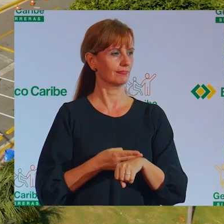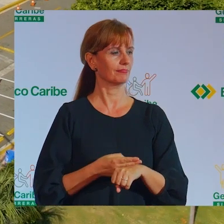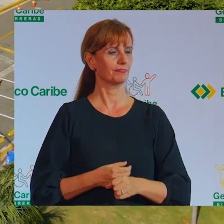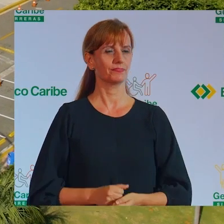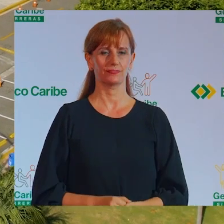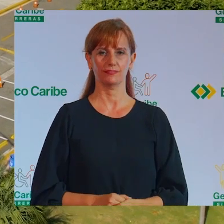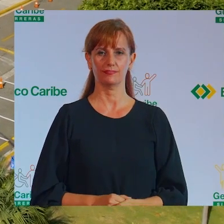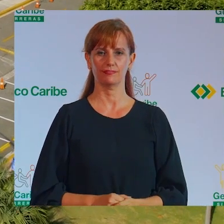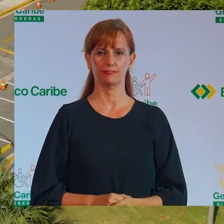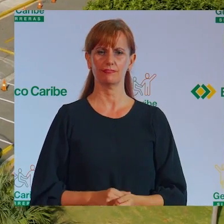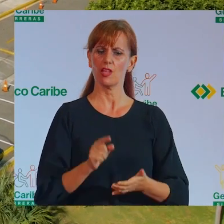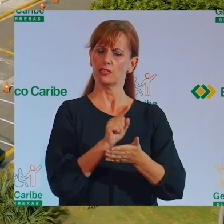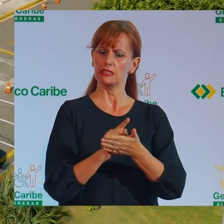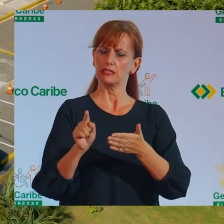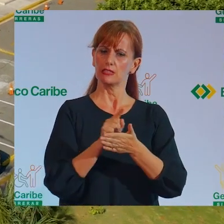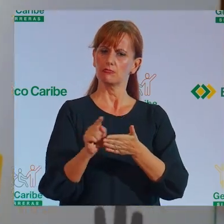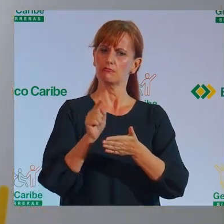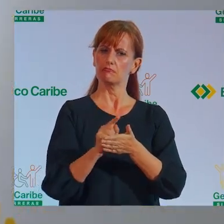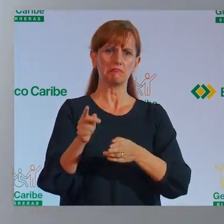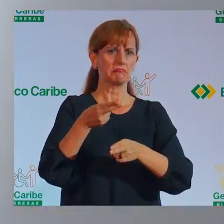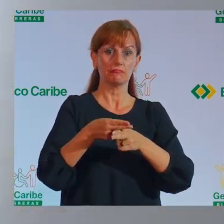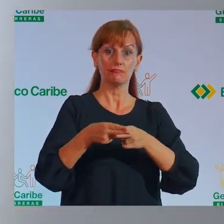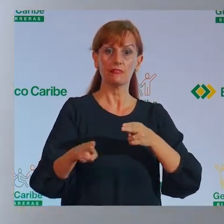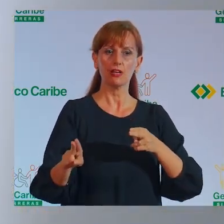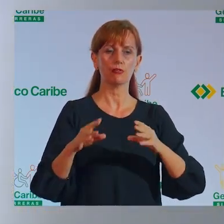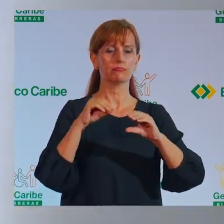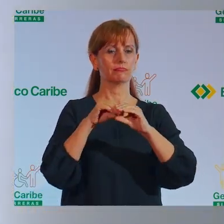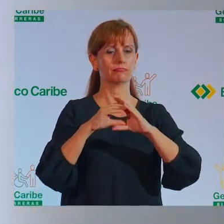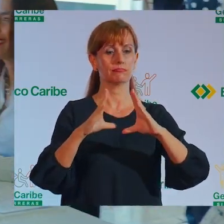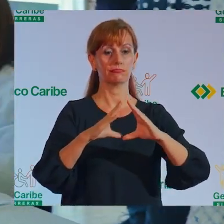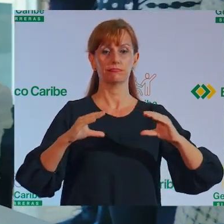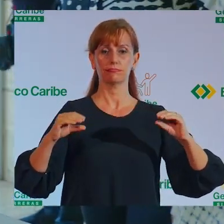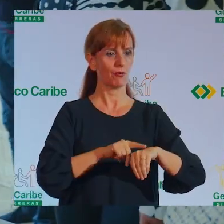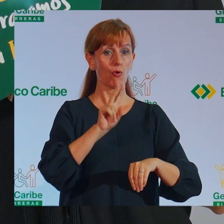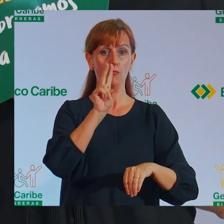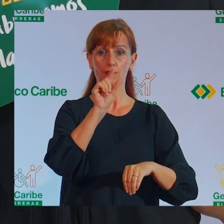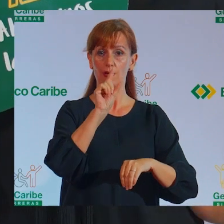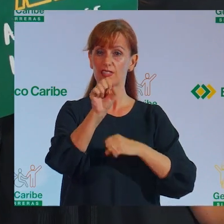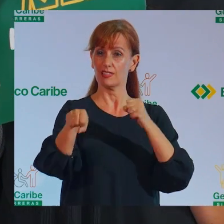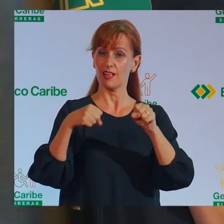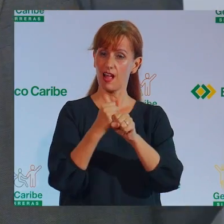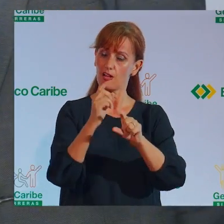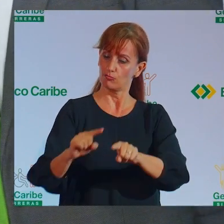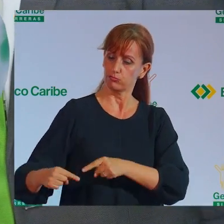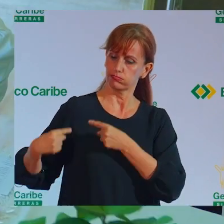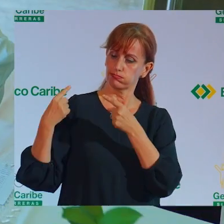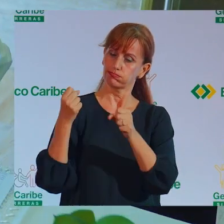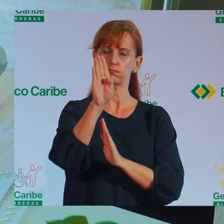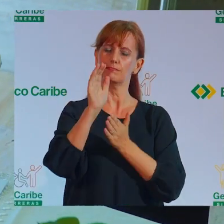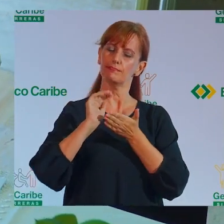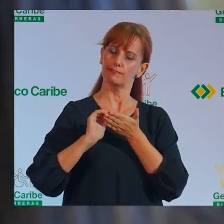En pocas semanas, el Banco Caribe arriba sus primeros 20 años de operaciones. Un